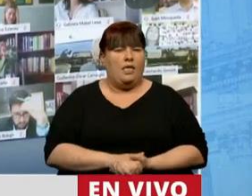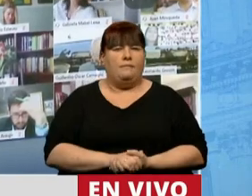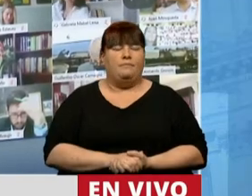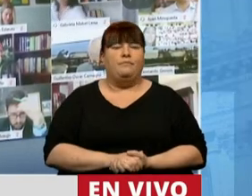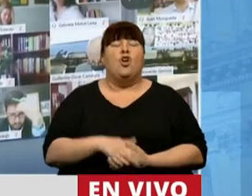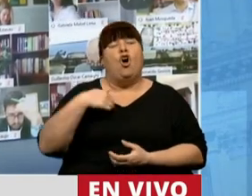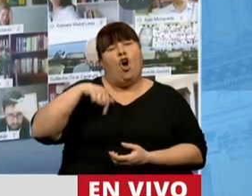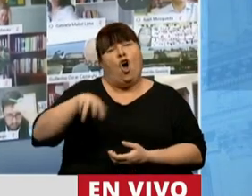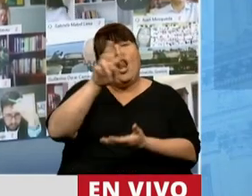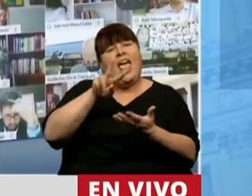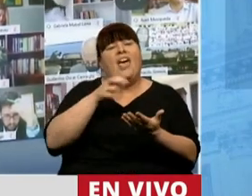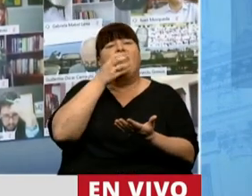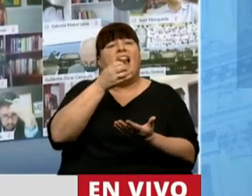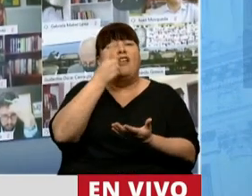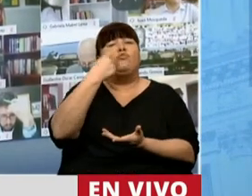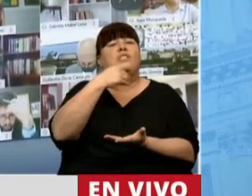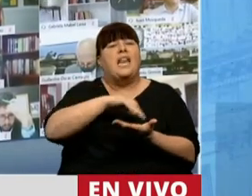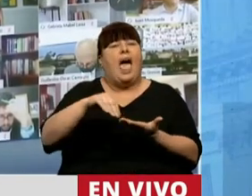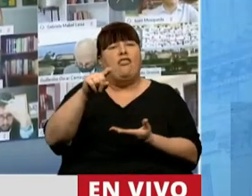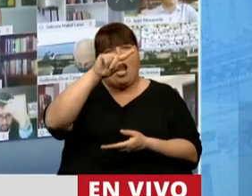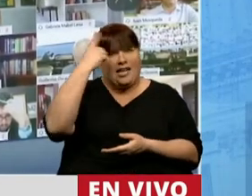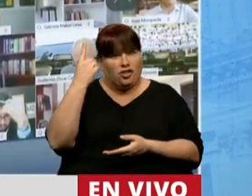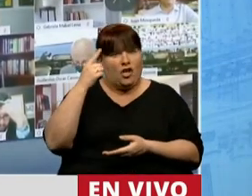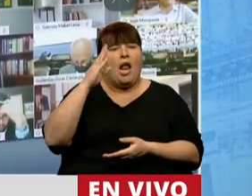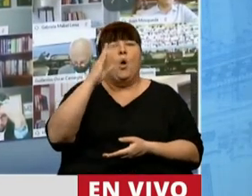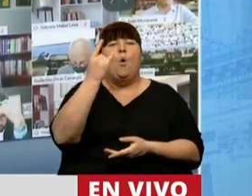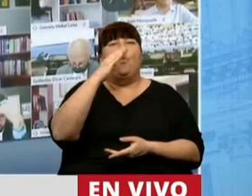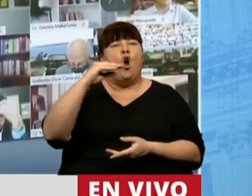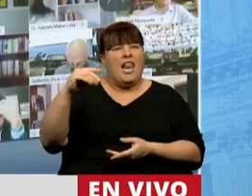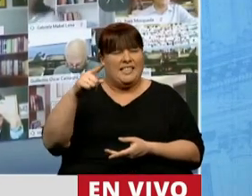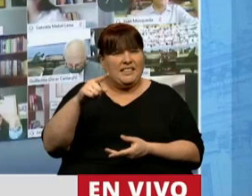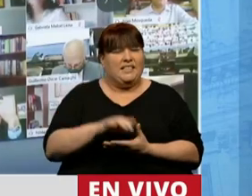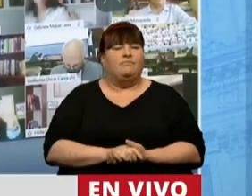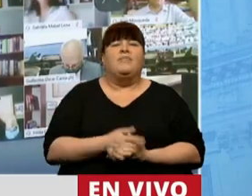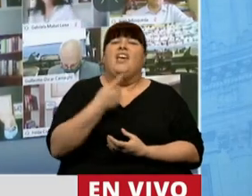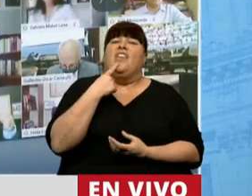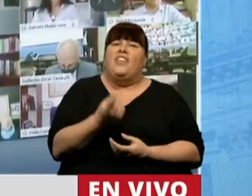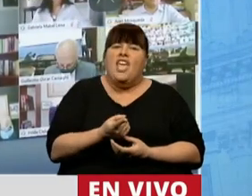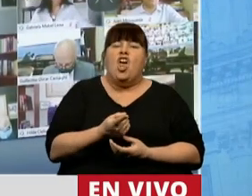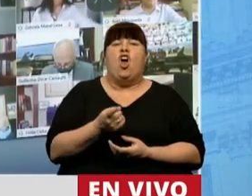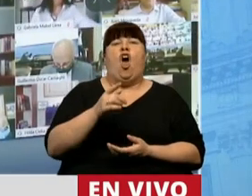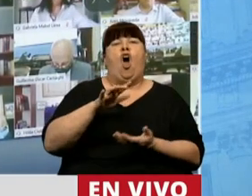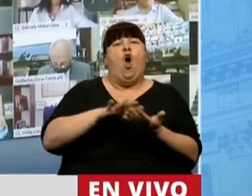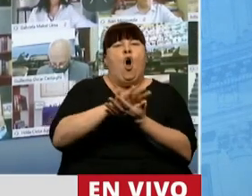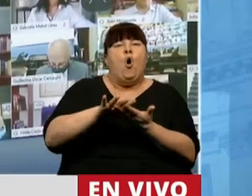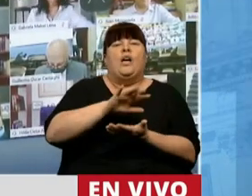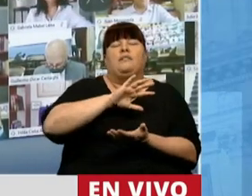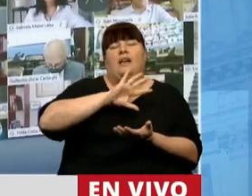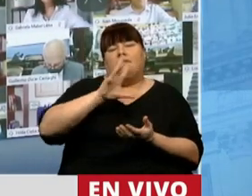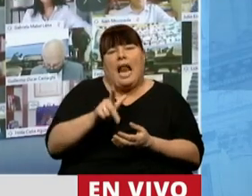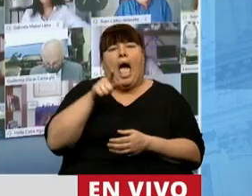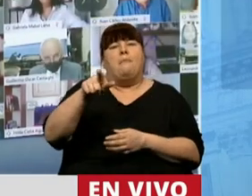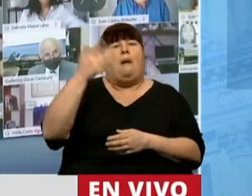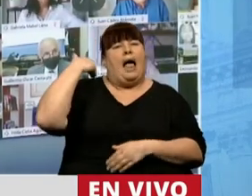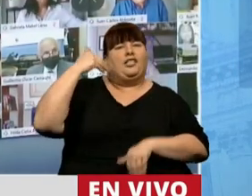Hoy leía la declaración de un senador de la Nación, de Esteban Burlitch, diciendo que hubo fraude en la última